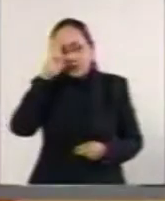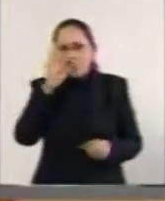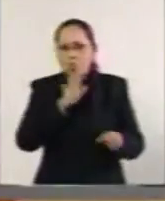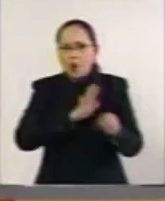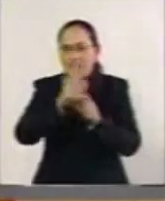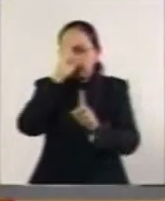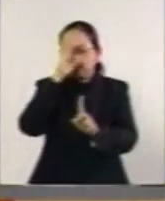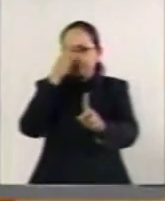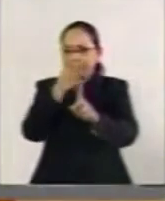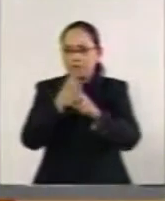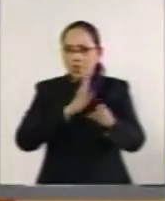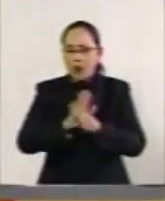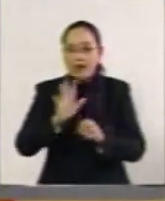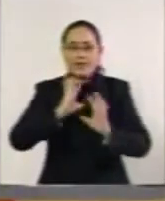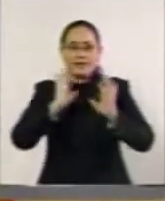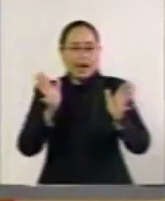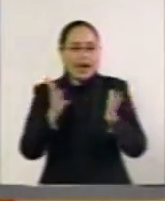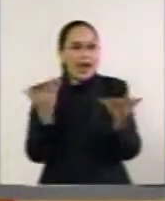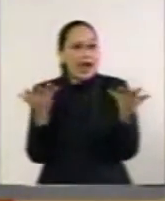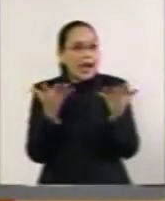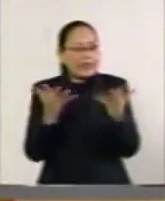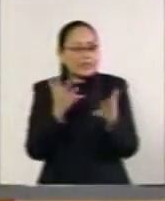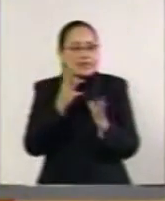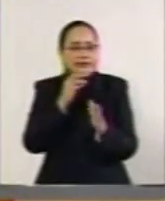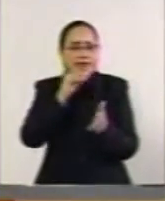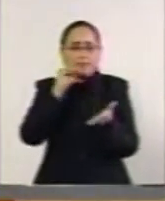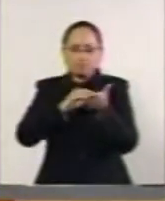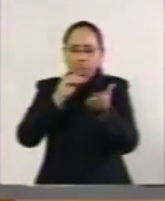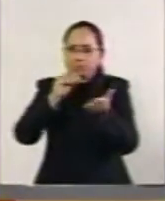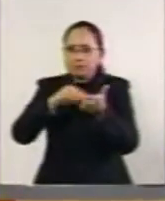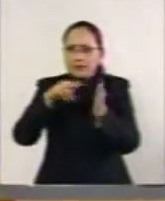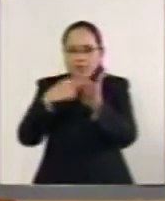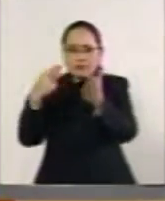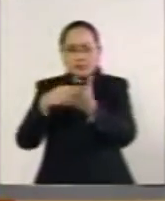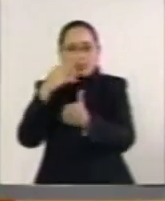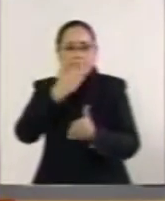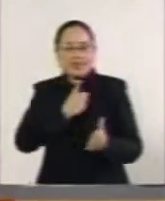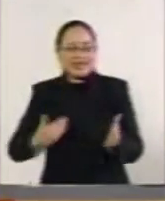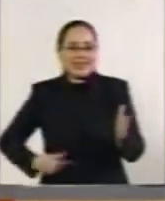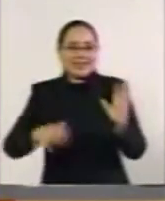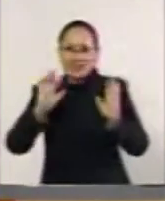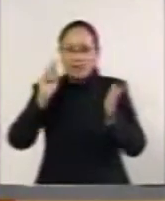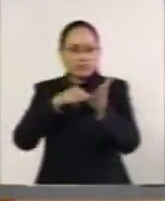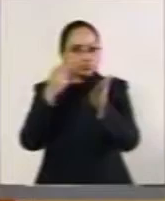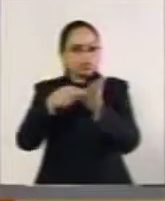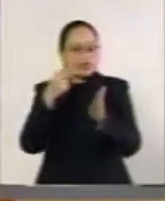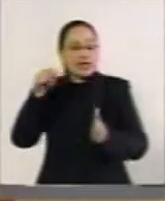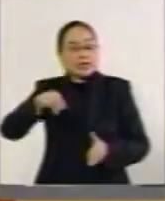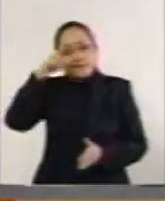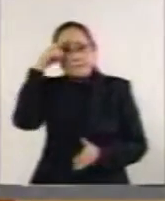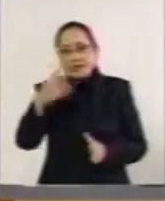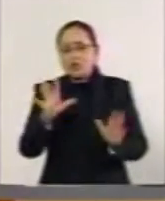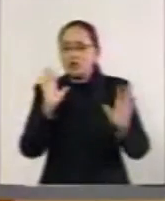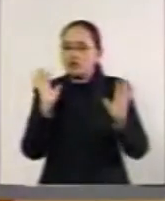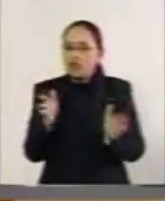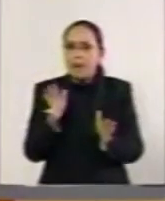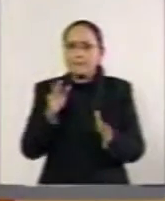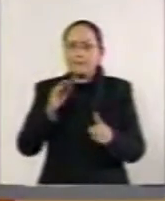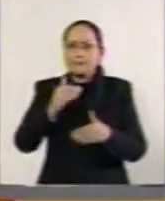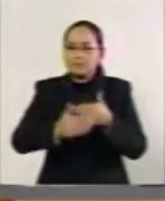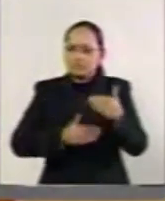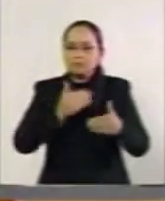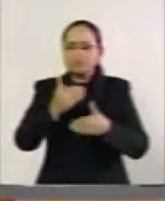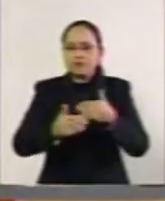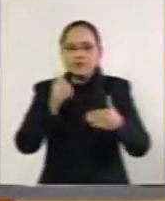que en vista de que ya han sido celebrados por el Ejecutivo, hay que recordar que México permanentemente